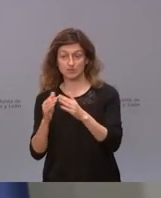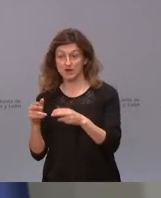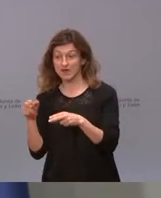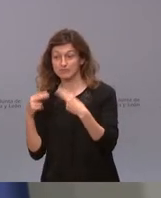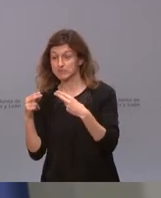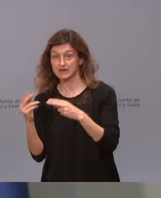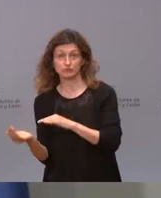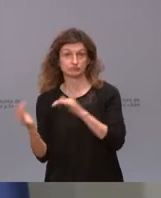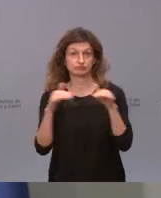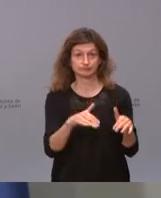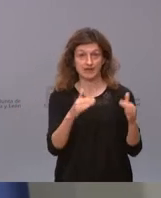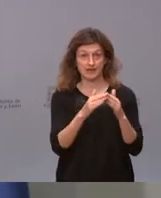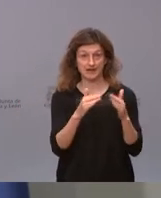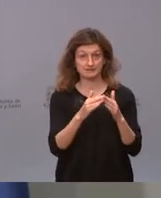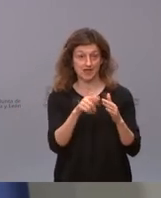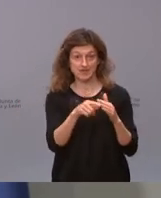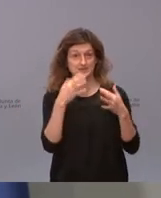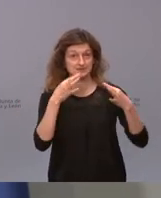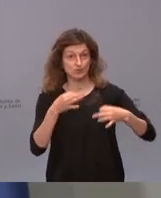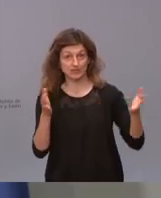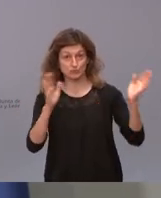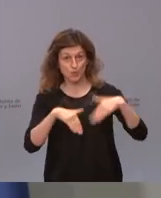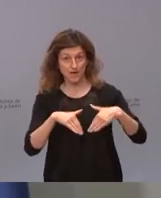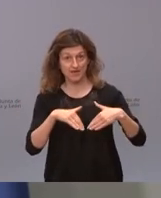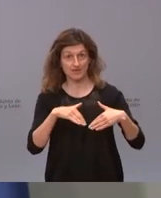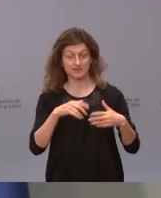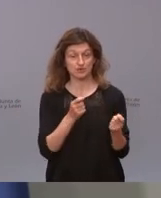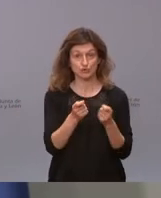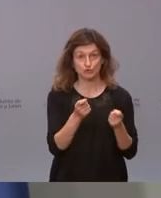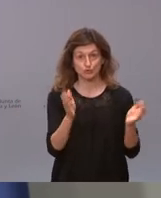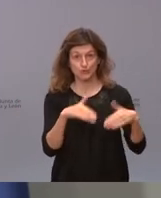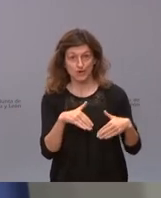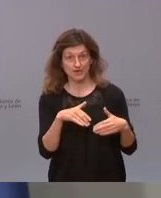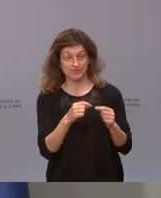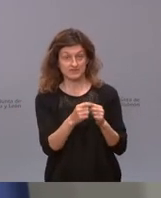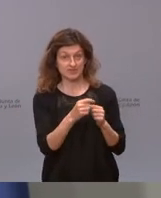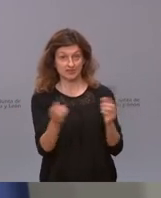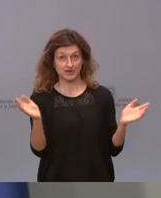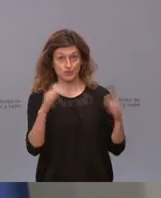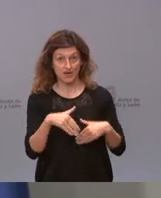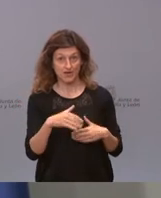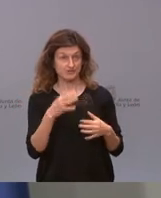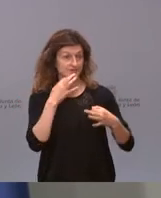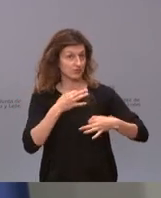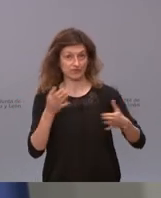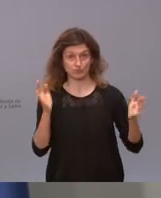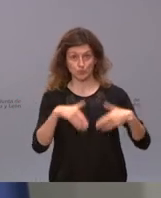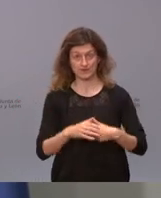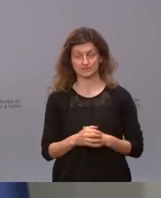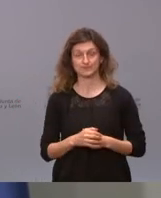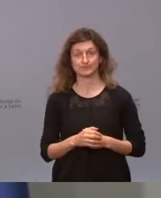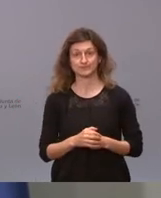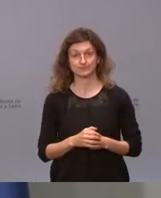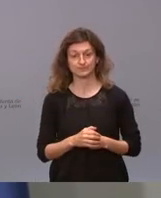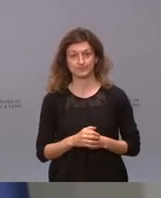ninguna seguridad y sin ninguna clase de medidas de distancia o medidas de seguridad. Esta es